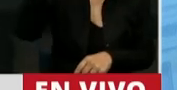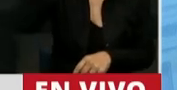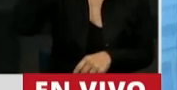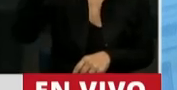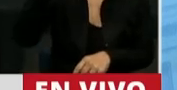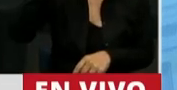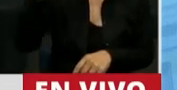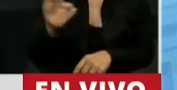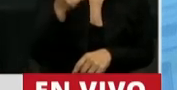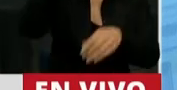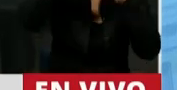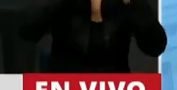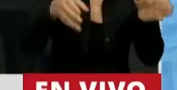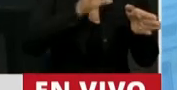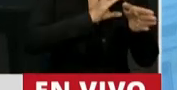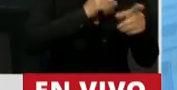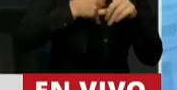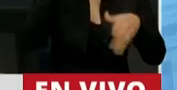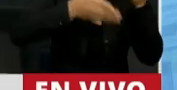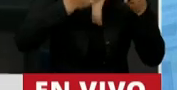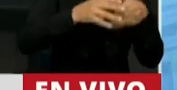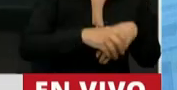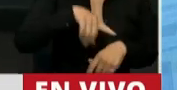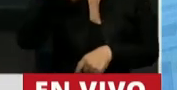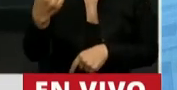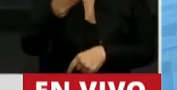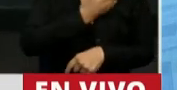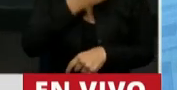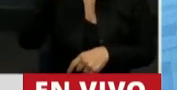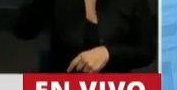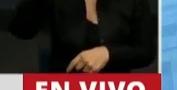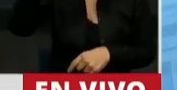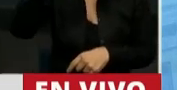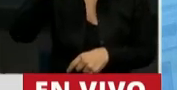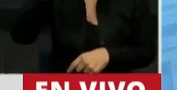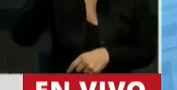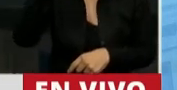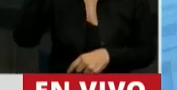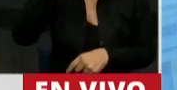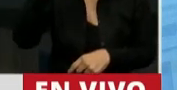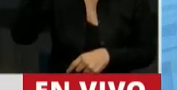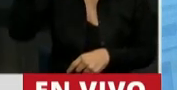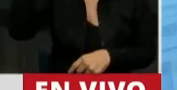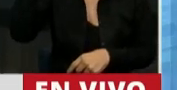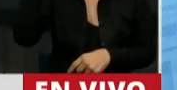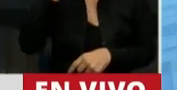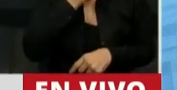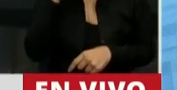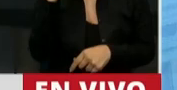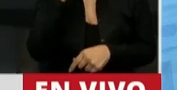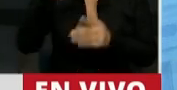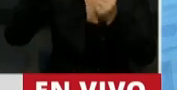golpiza en una comisaría. Franco y Sorni, que trataron de aparecer muerto en un accidente de tránsito,